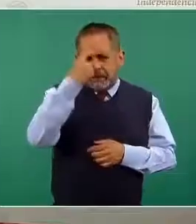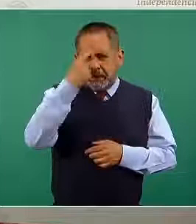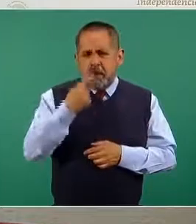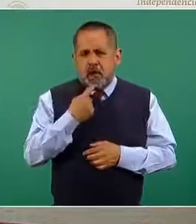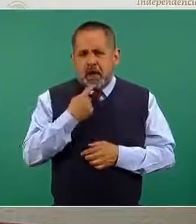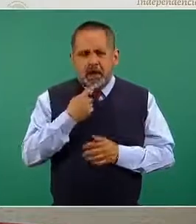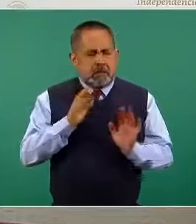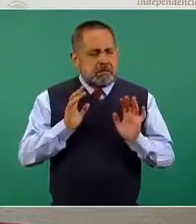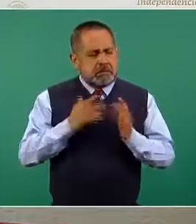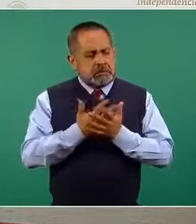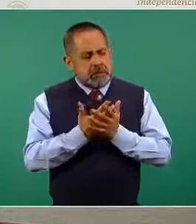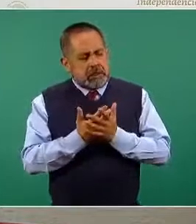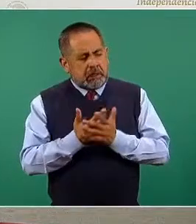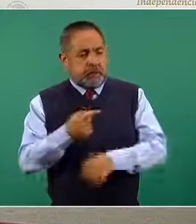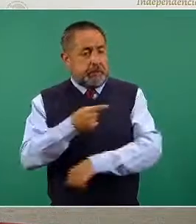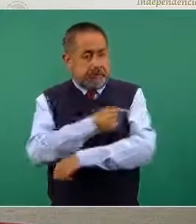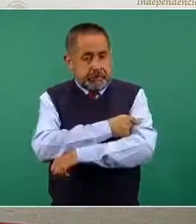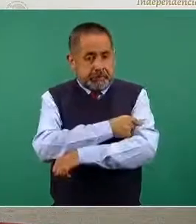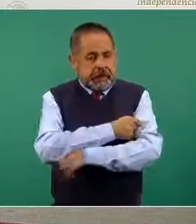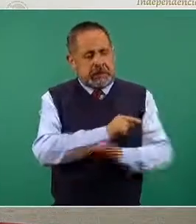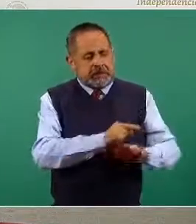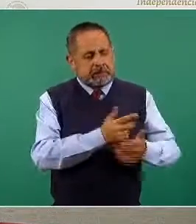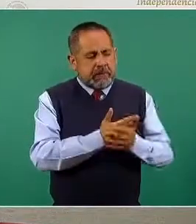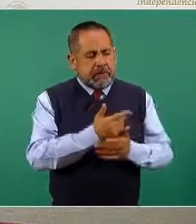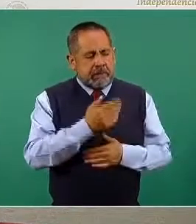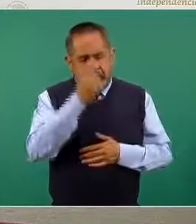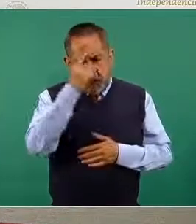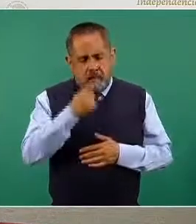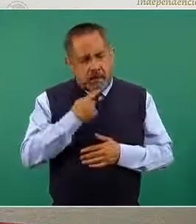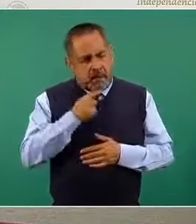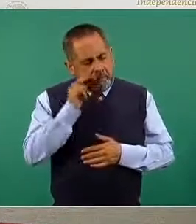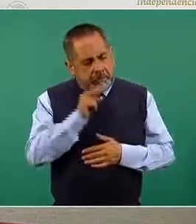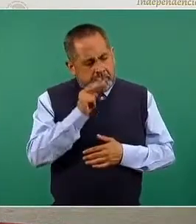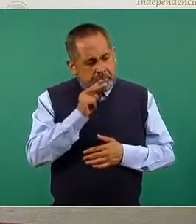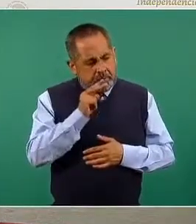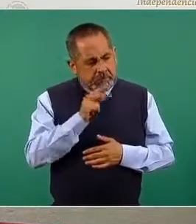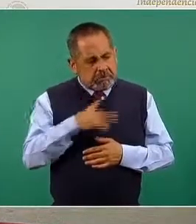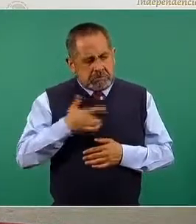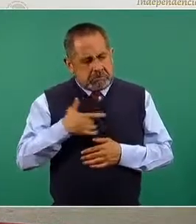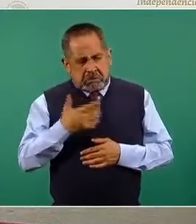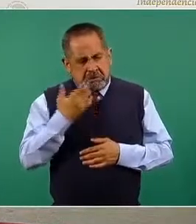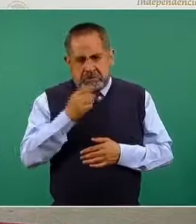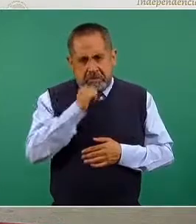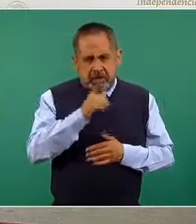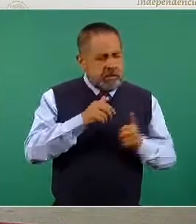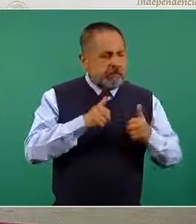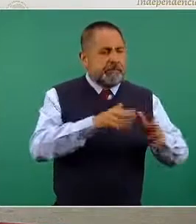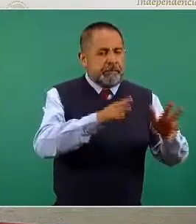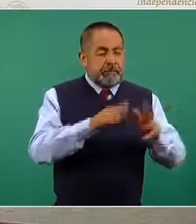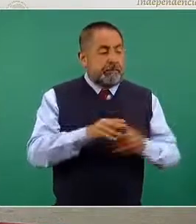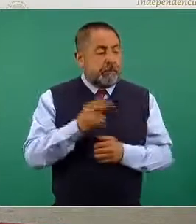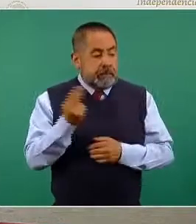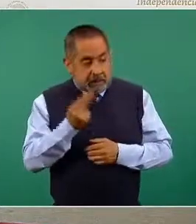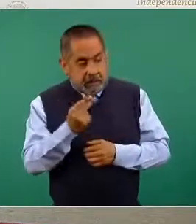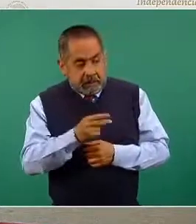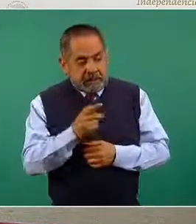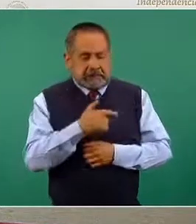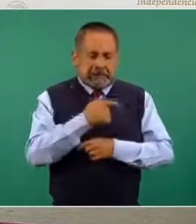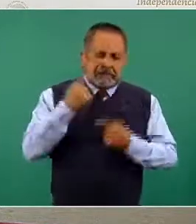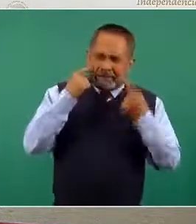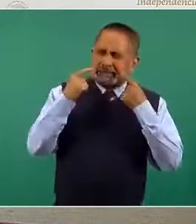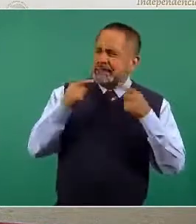minutos inmediatos después de la aplicación, se vigila y si se requiere de una atención